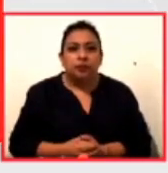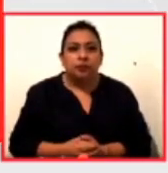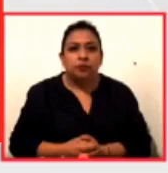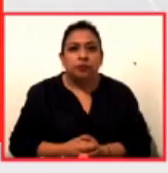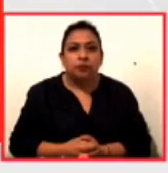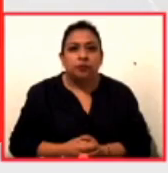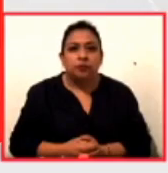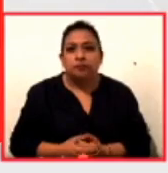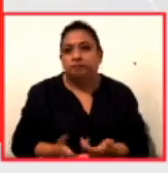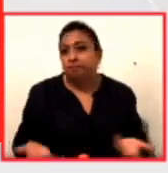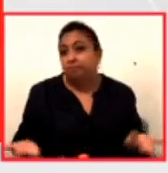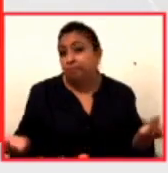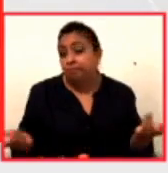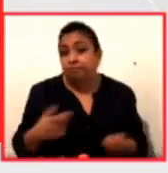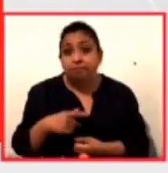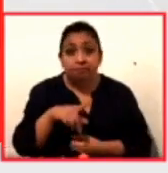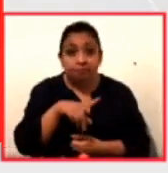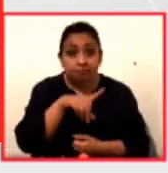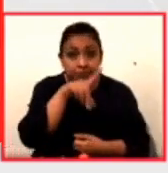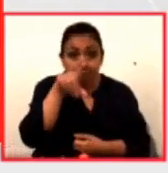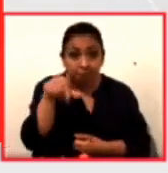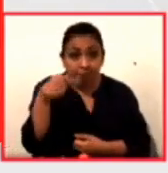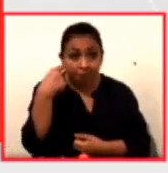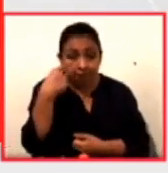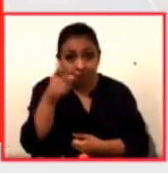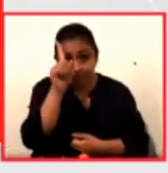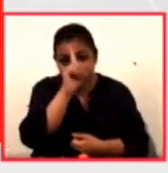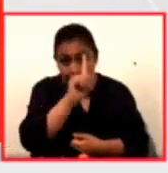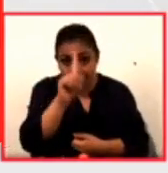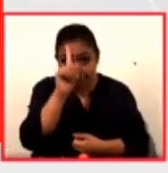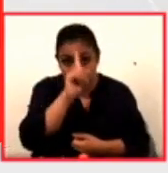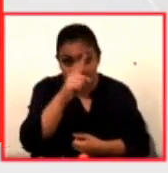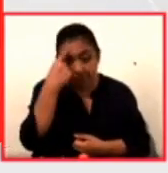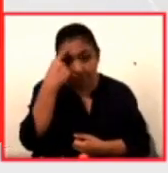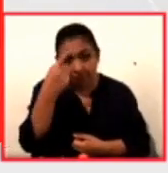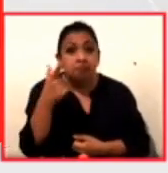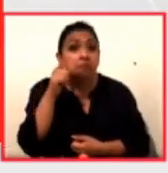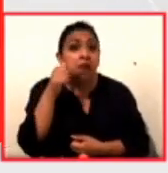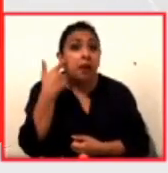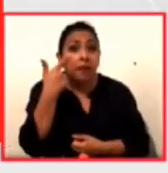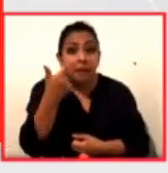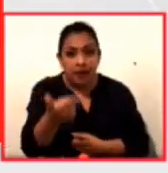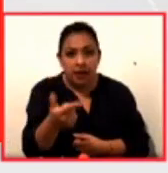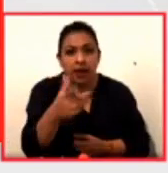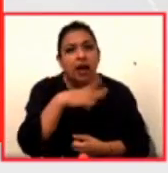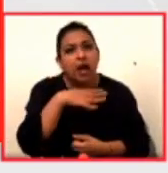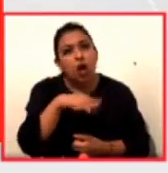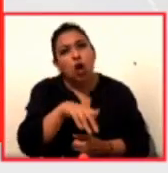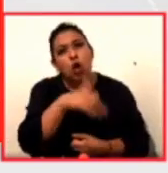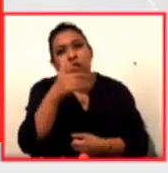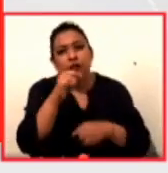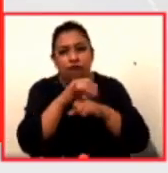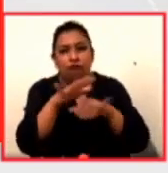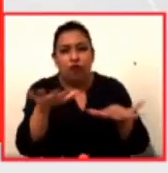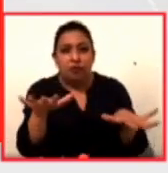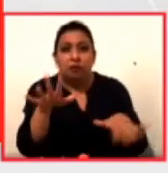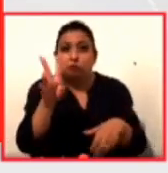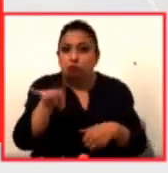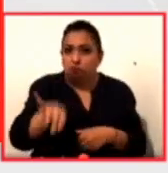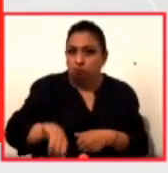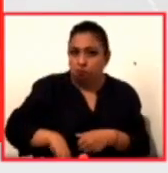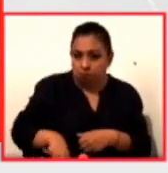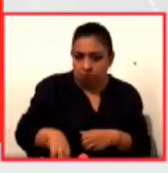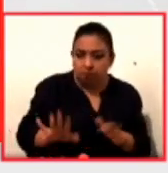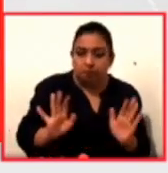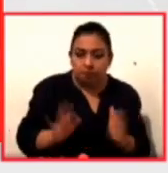Bueno después de esta recomendación para no perderse la mañana les tenemos otros comentarios que resultan interesantes